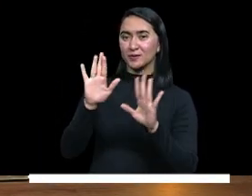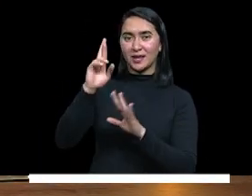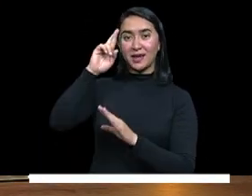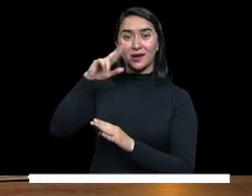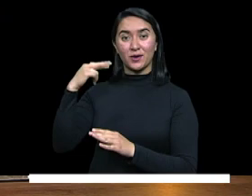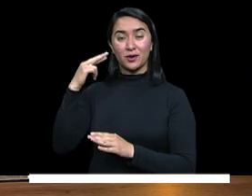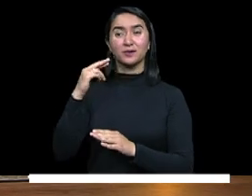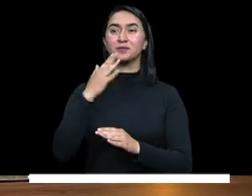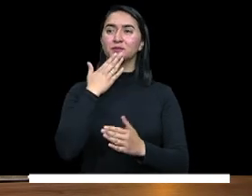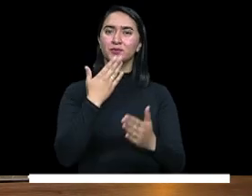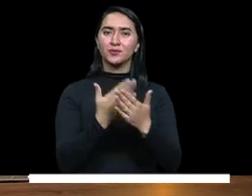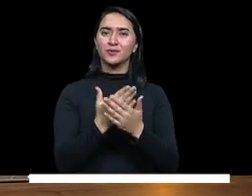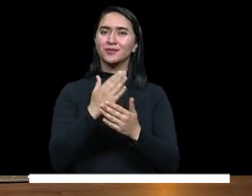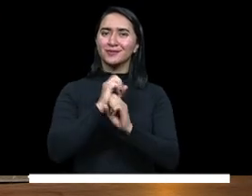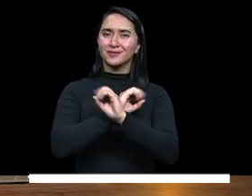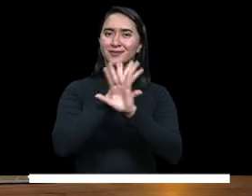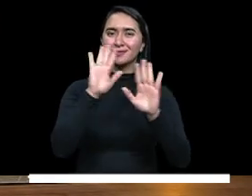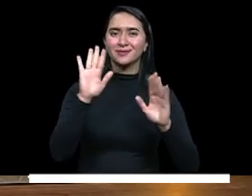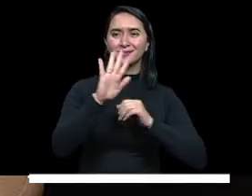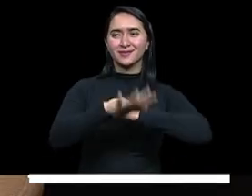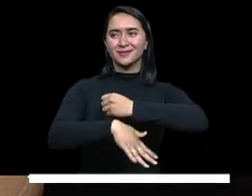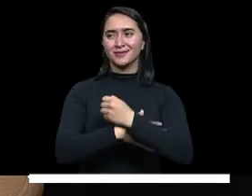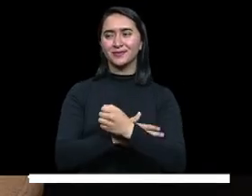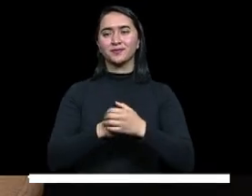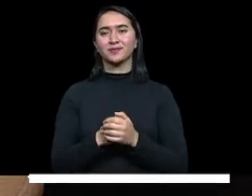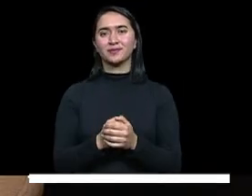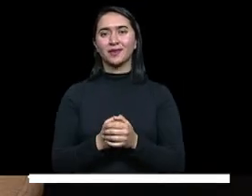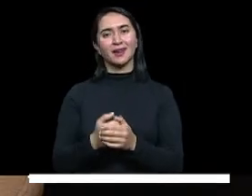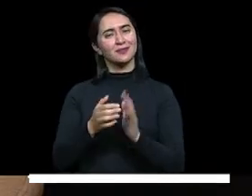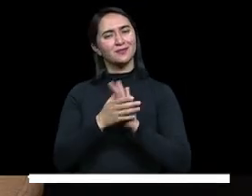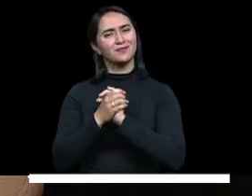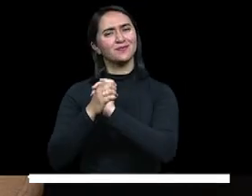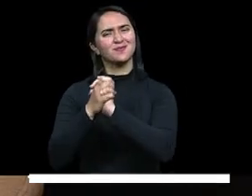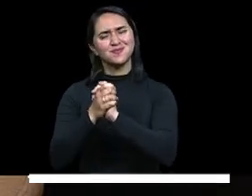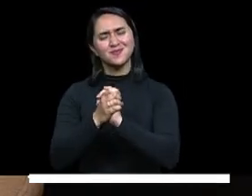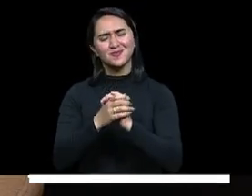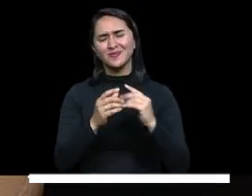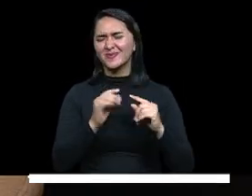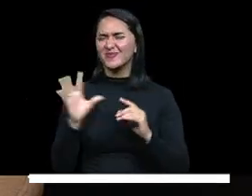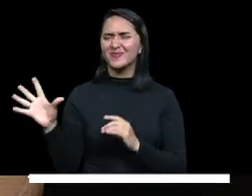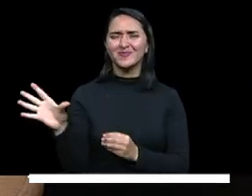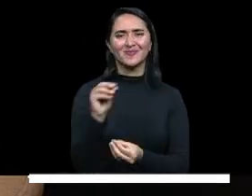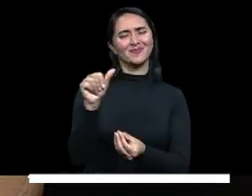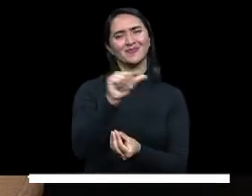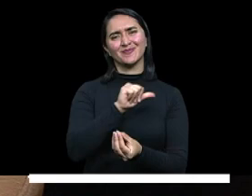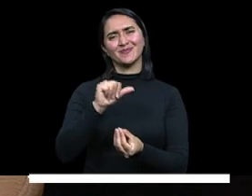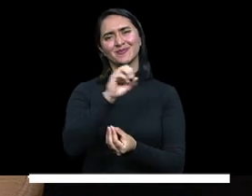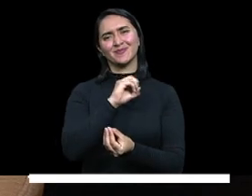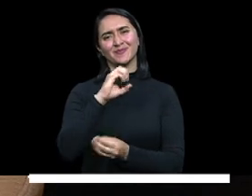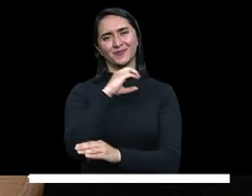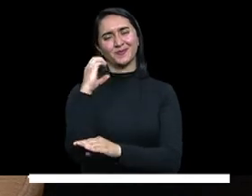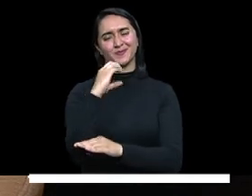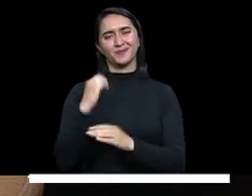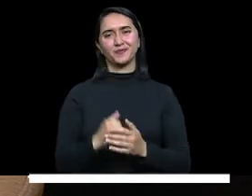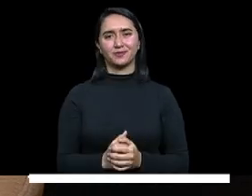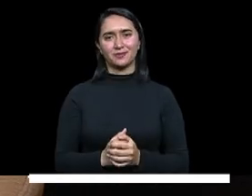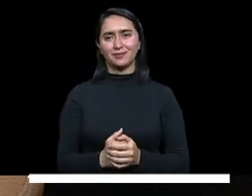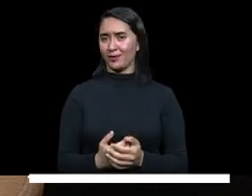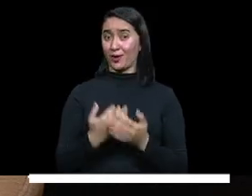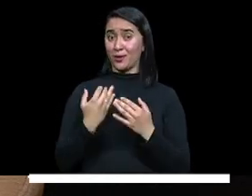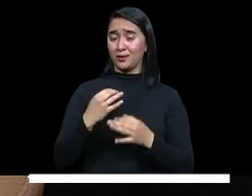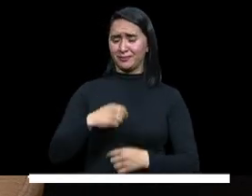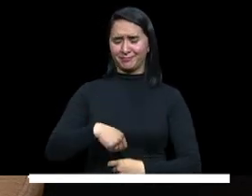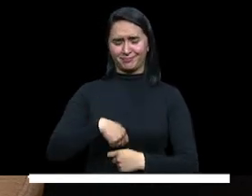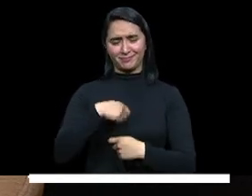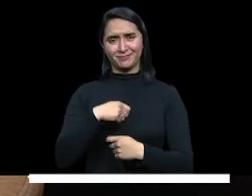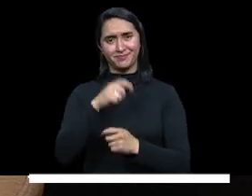Viceministro Encargado, Wilfer Valero. Un saludo muy especial para todos los colombianos y todas las colombianas. Es un honor estar aquí